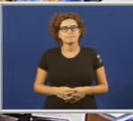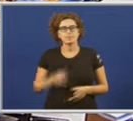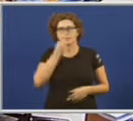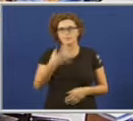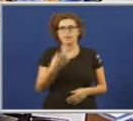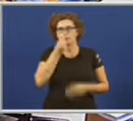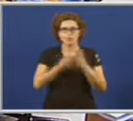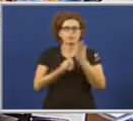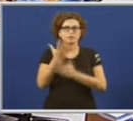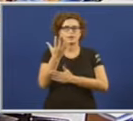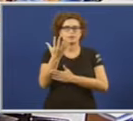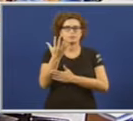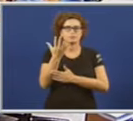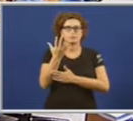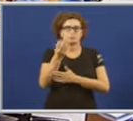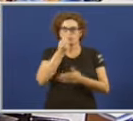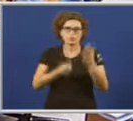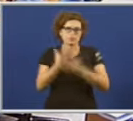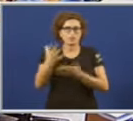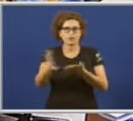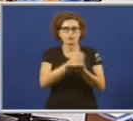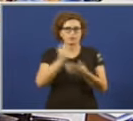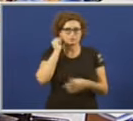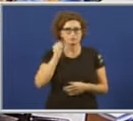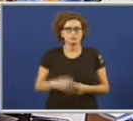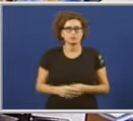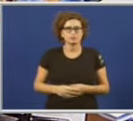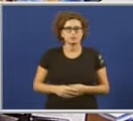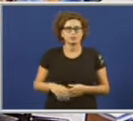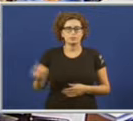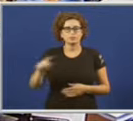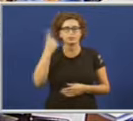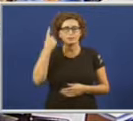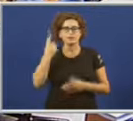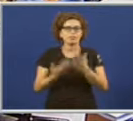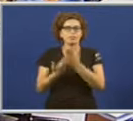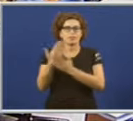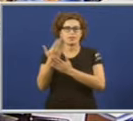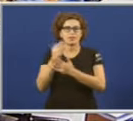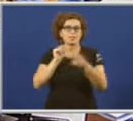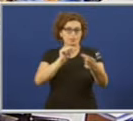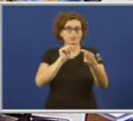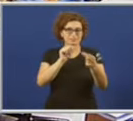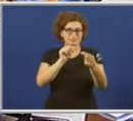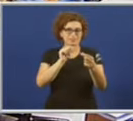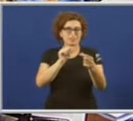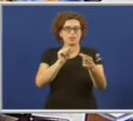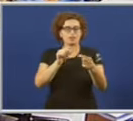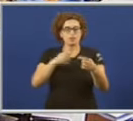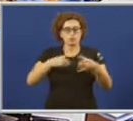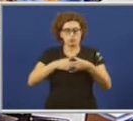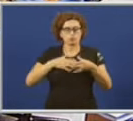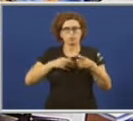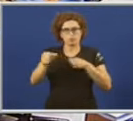Ben, bon día, bon día a todas. No primeiro día do debate desde o Bloque